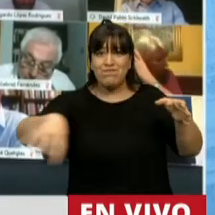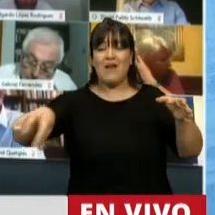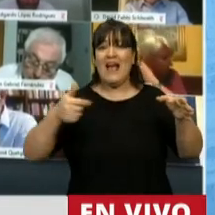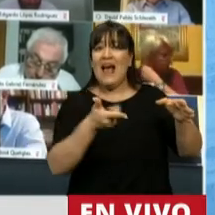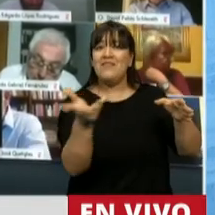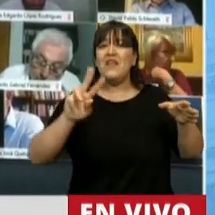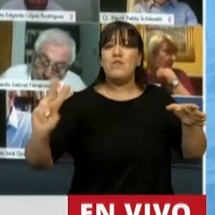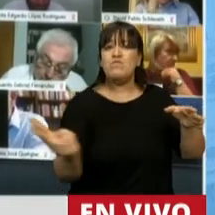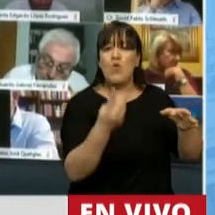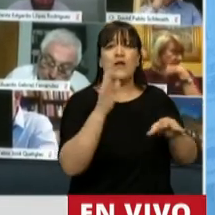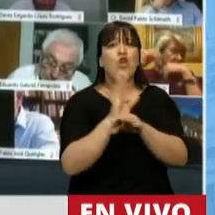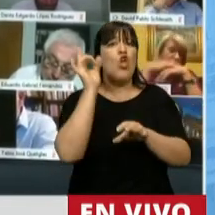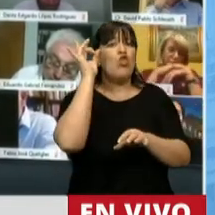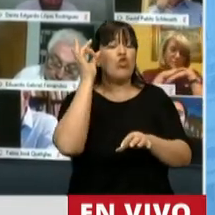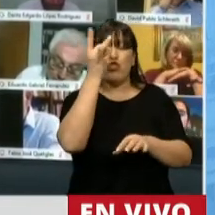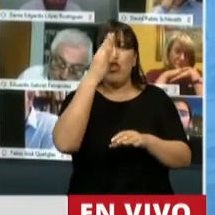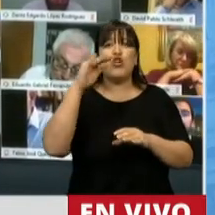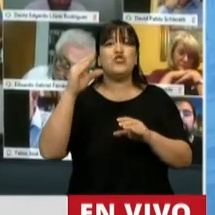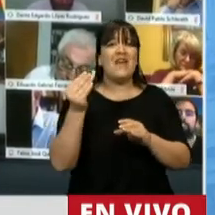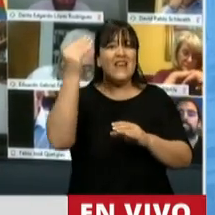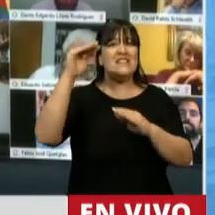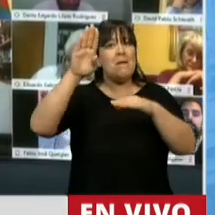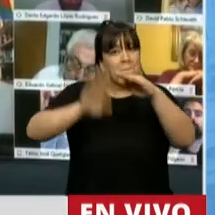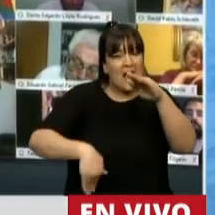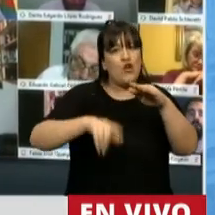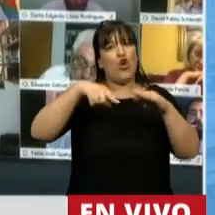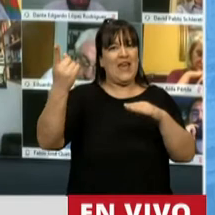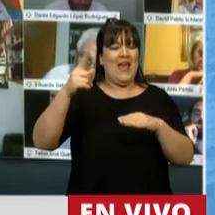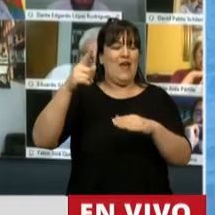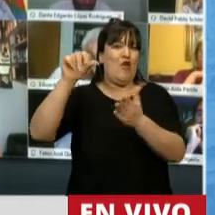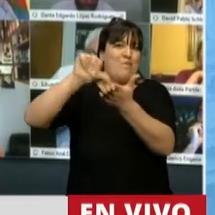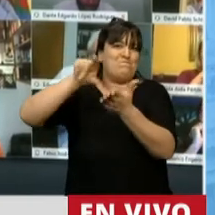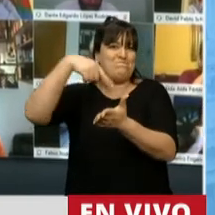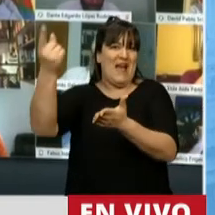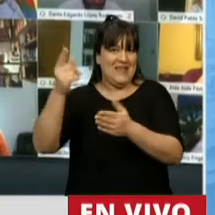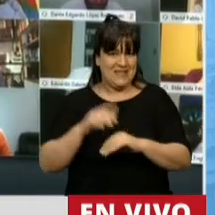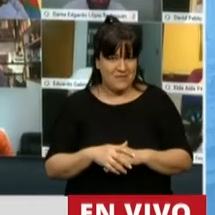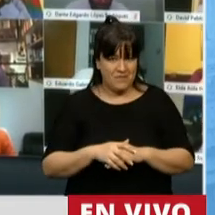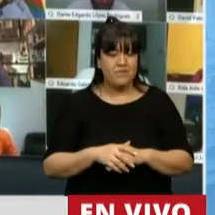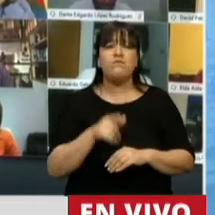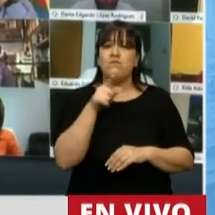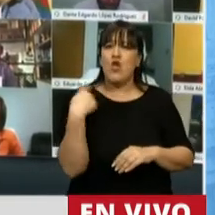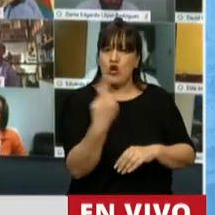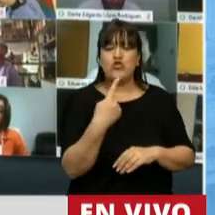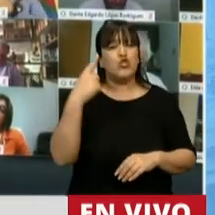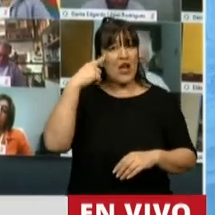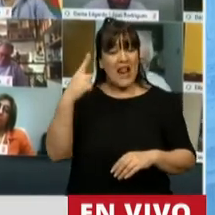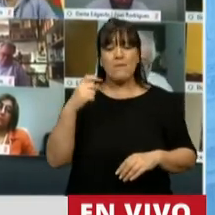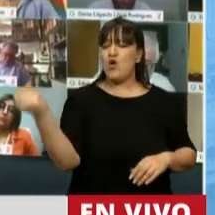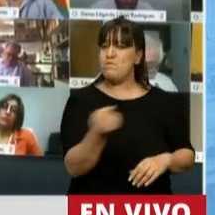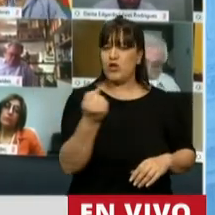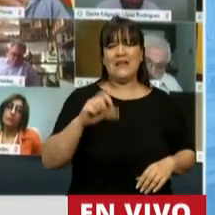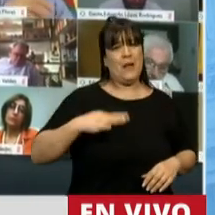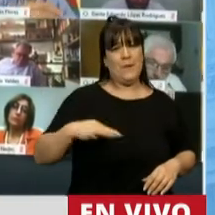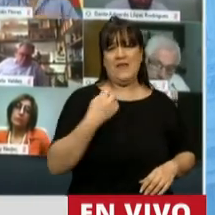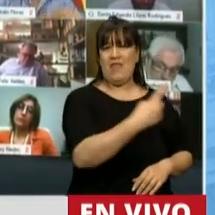país es 12 veces menor que en el país vecino. Señor Presidente, nosotros creemos que toda vida cuenta. En este